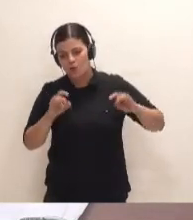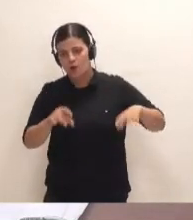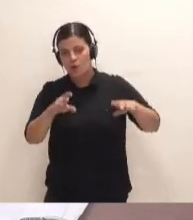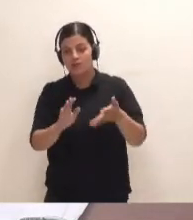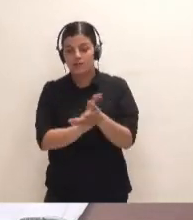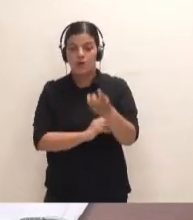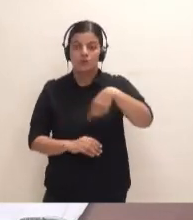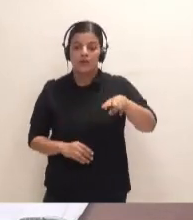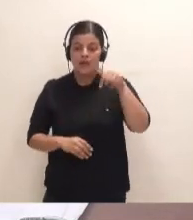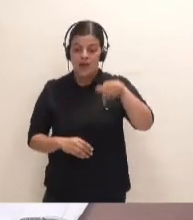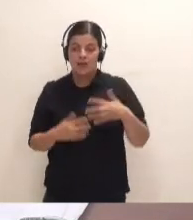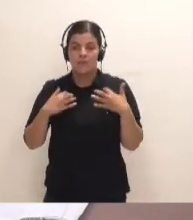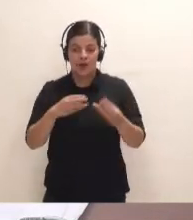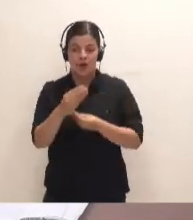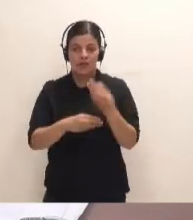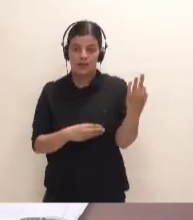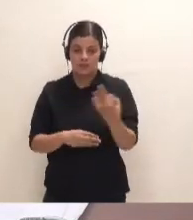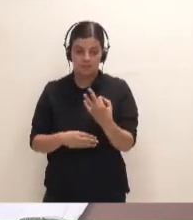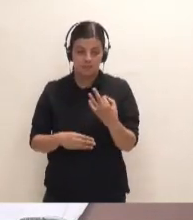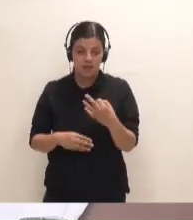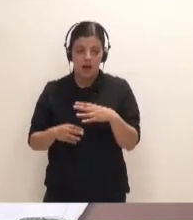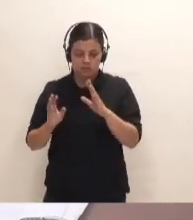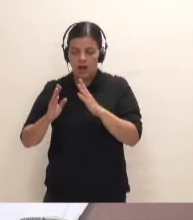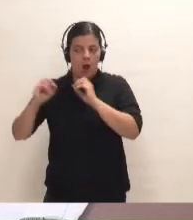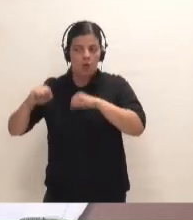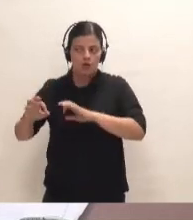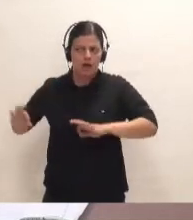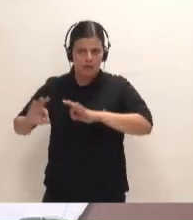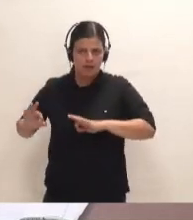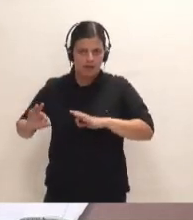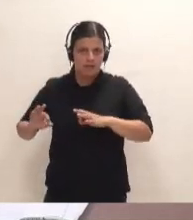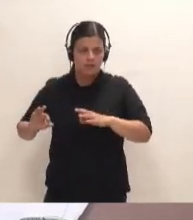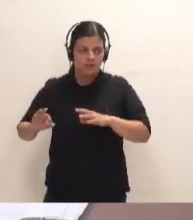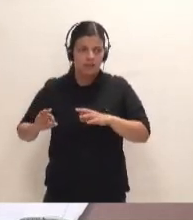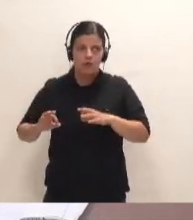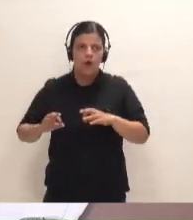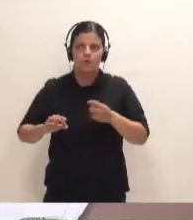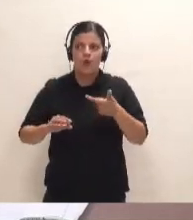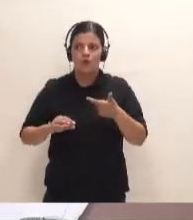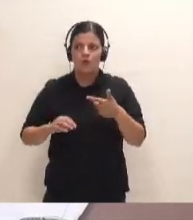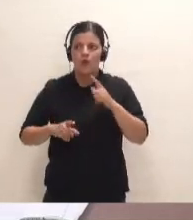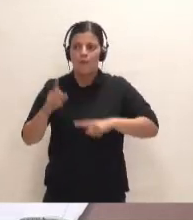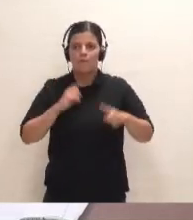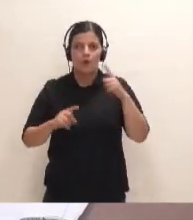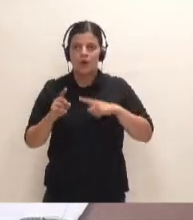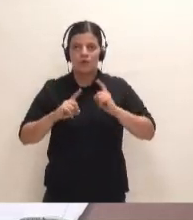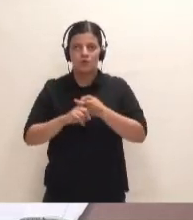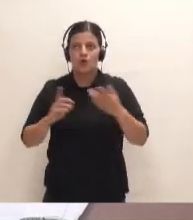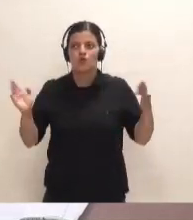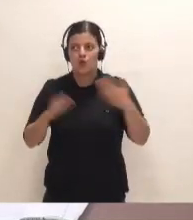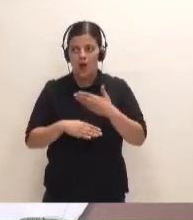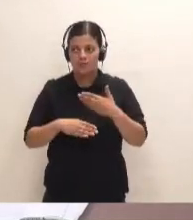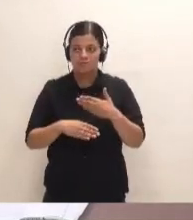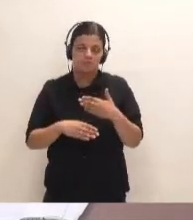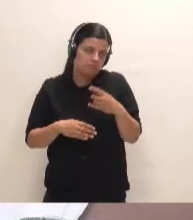ustedes lo que están haciendo hoy en este Pleno, aparte de no llegar a ningún acuerdo, es dar cuenta de una patada hacia adelante de un problema que no tiene solución, por